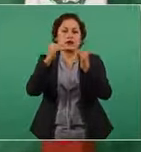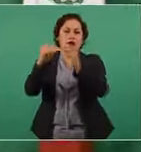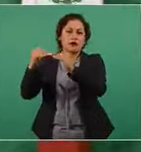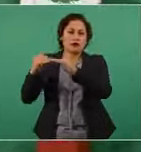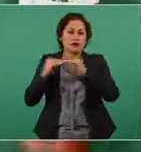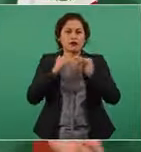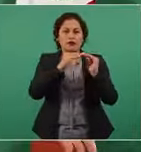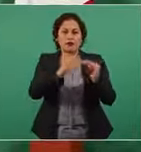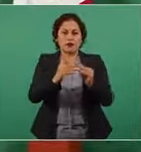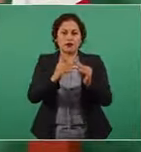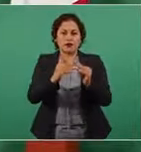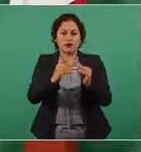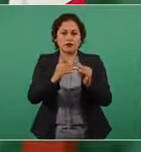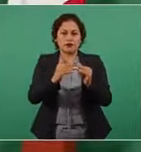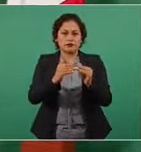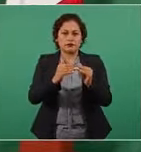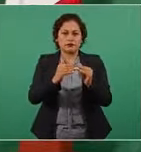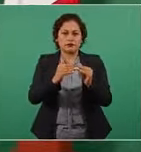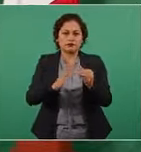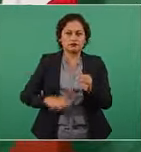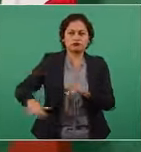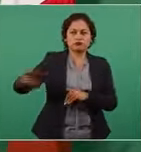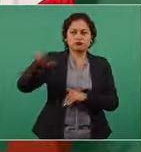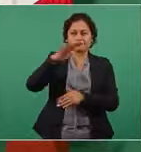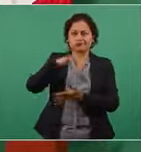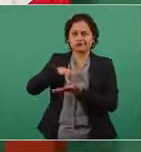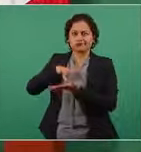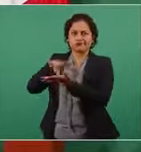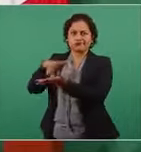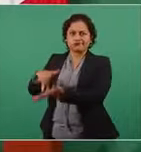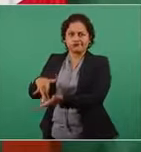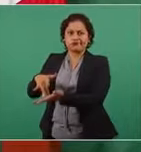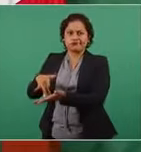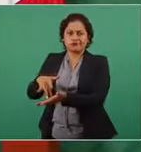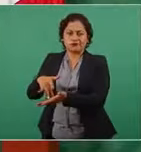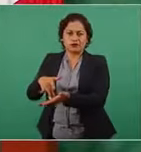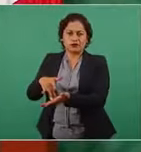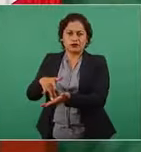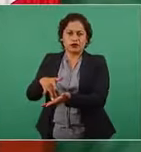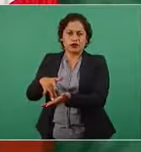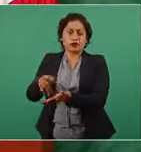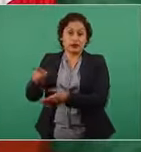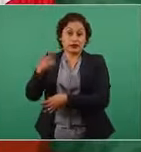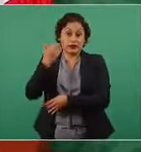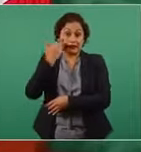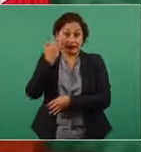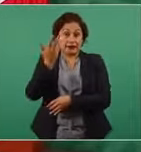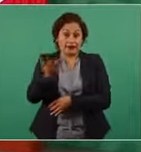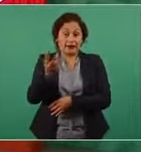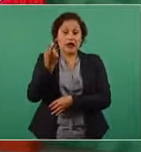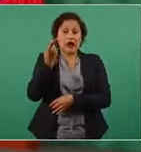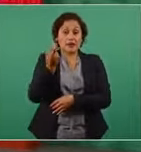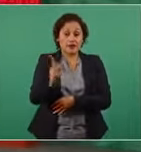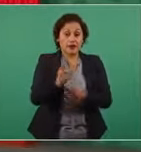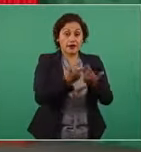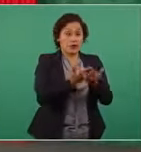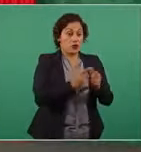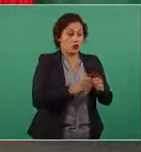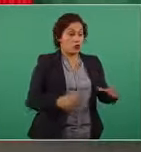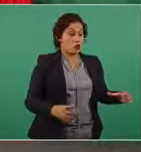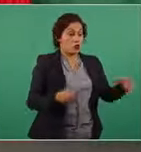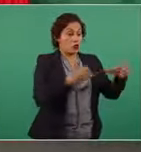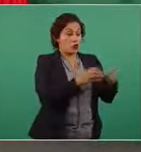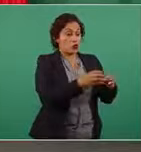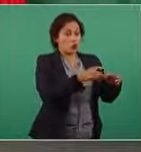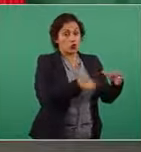con el apoyo del pueblo pero estos intereses del